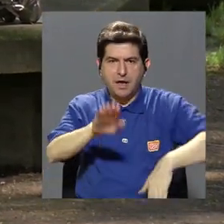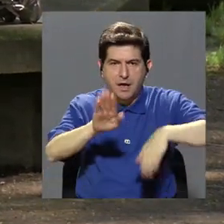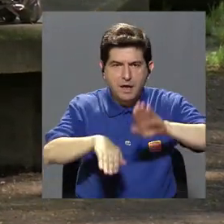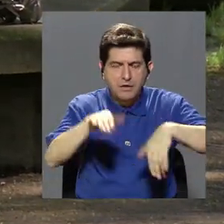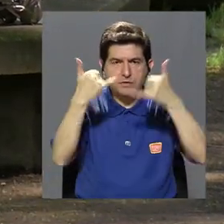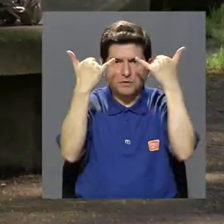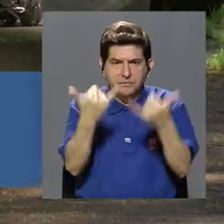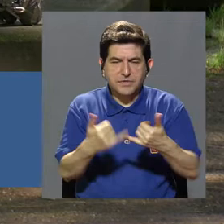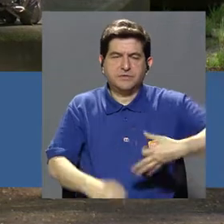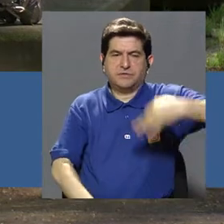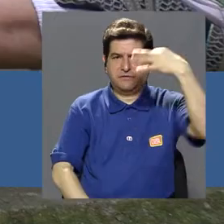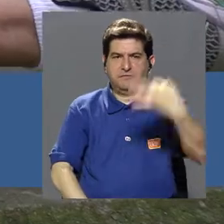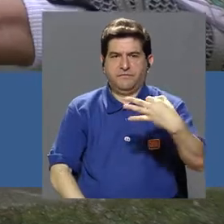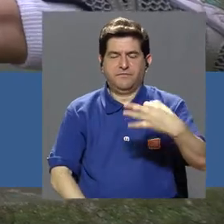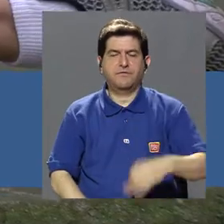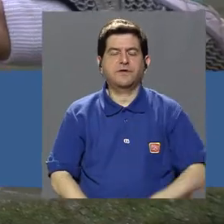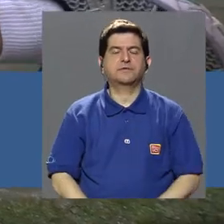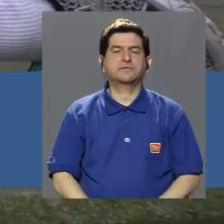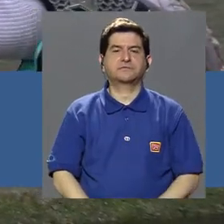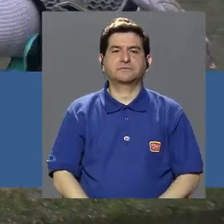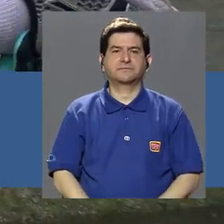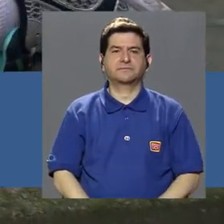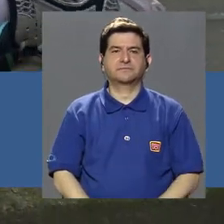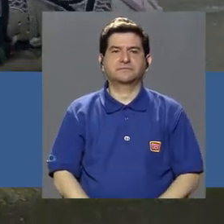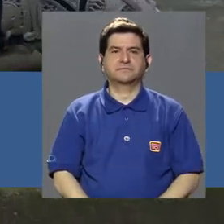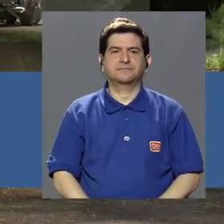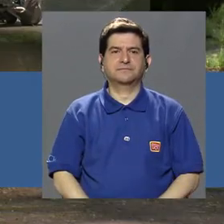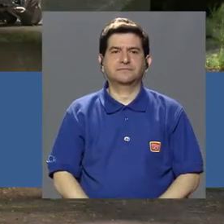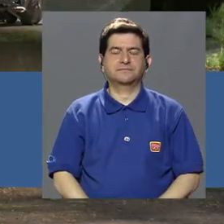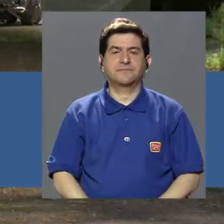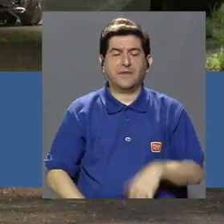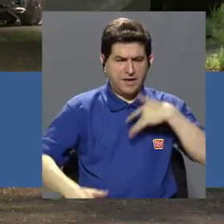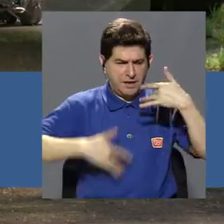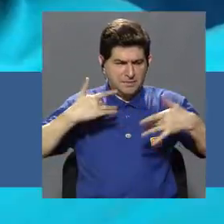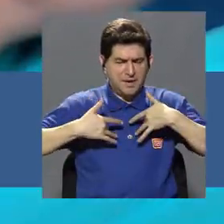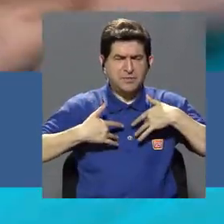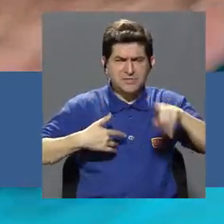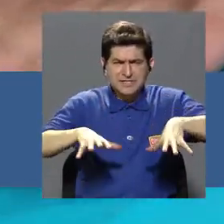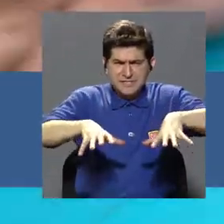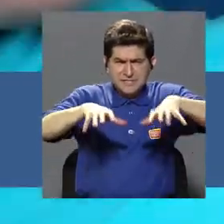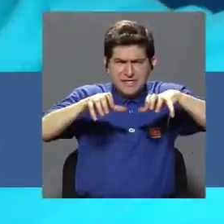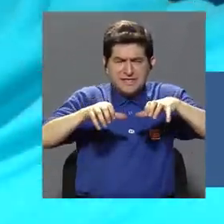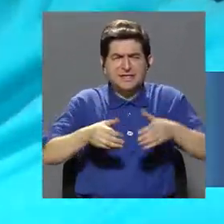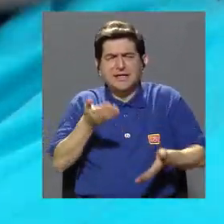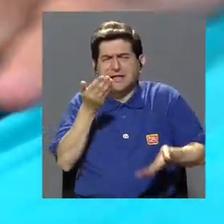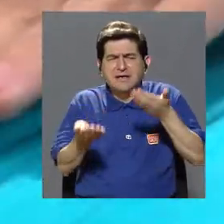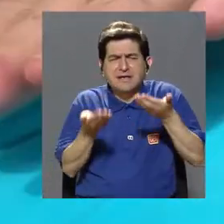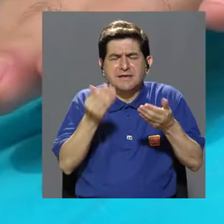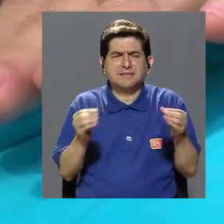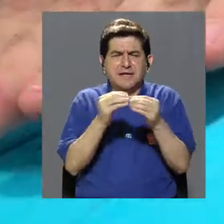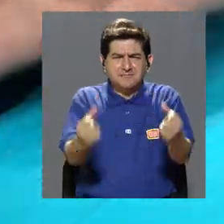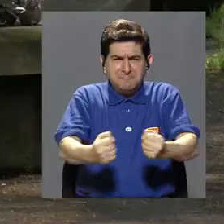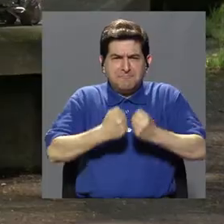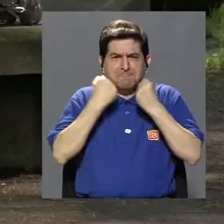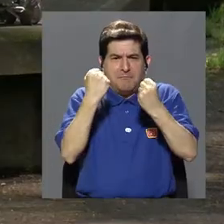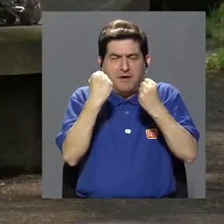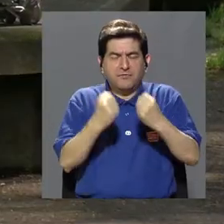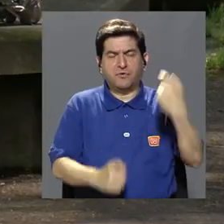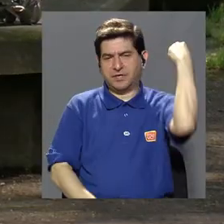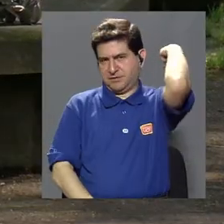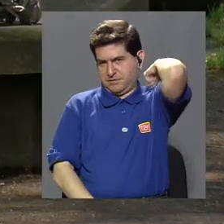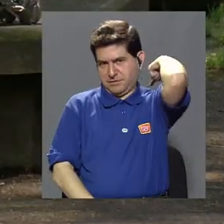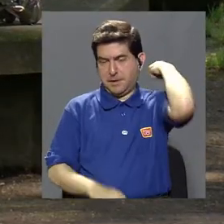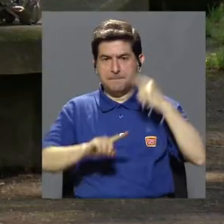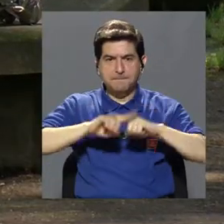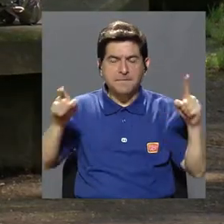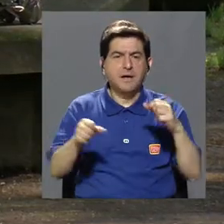pies en esta ocasión los vamos a dejar fijos en el piso. Vamos a sentir el ejercicio un poquitico más fuertemente en la